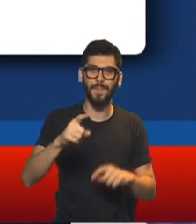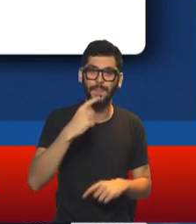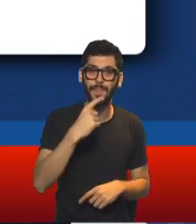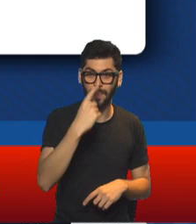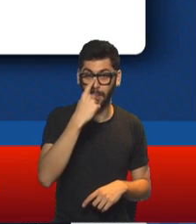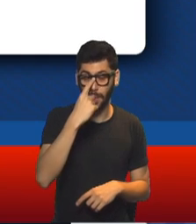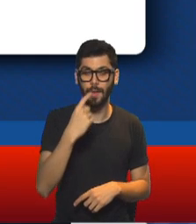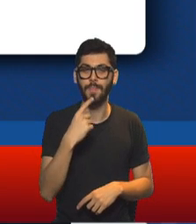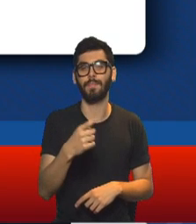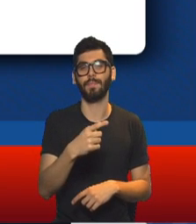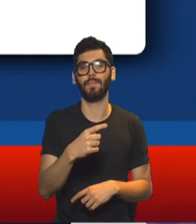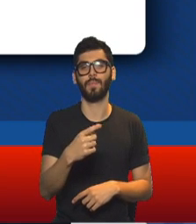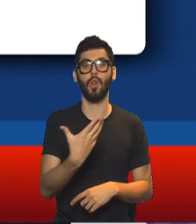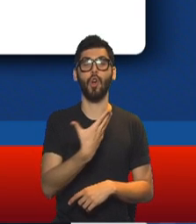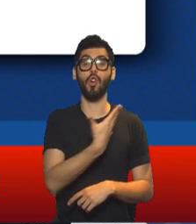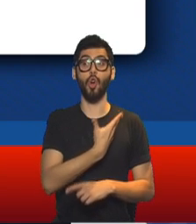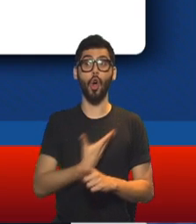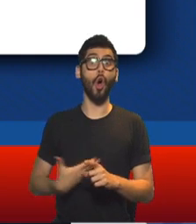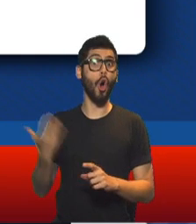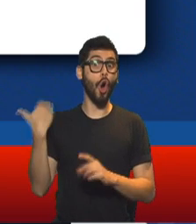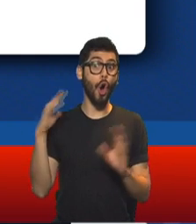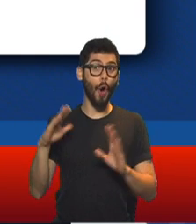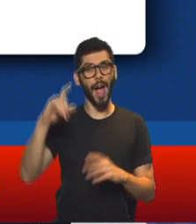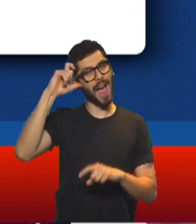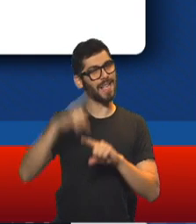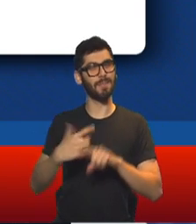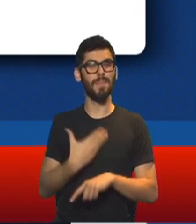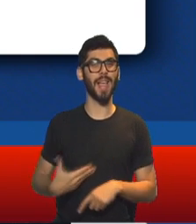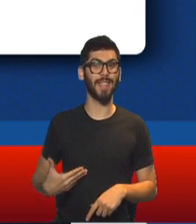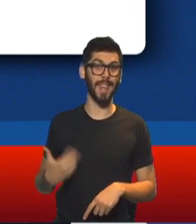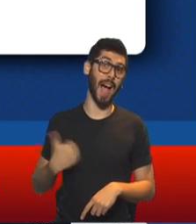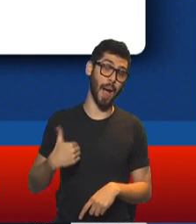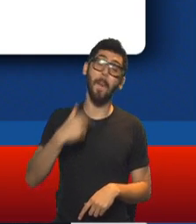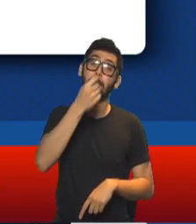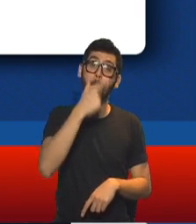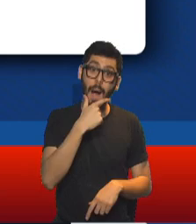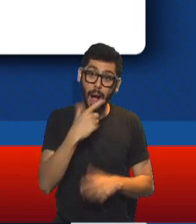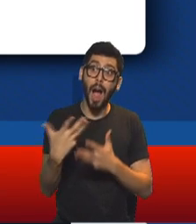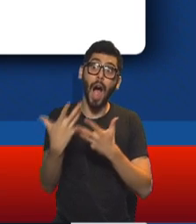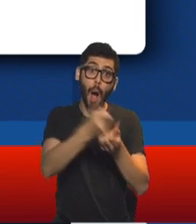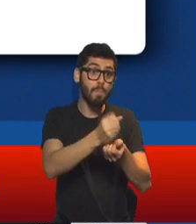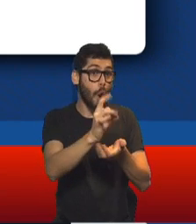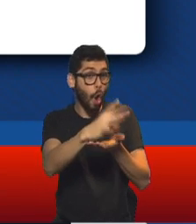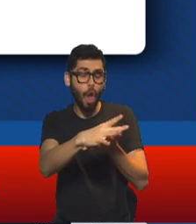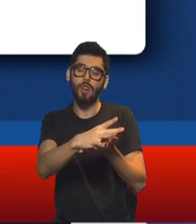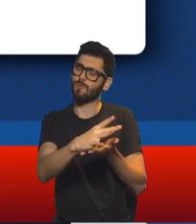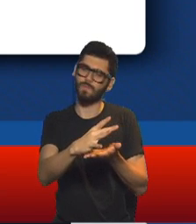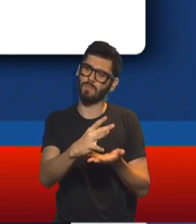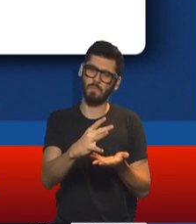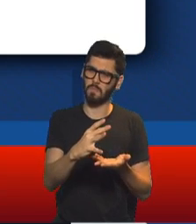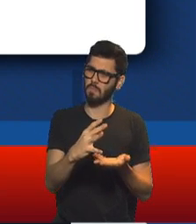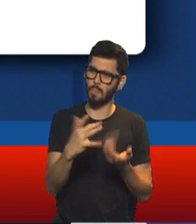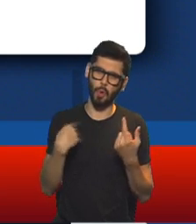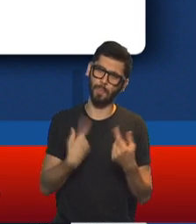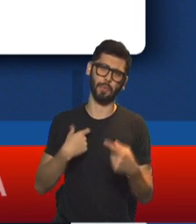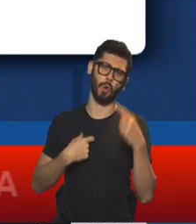Y se repudiamos el apoyo del gobierno del expresidente argentino, Mauricio Macri, al golpe de Estado. Bueno, en esa línea